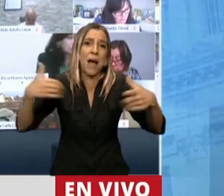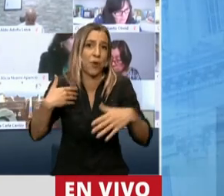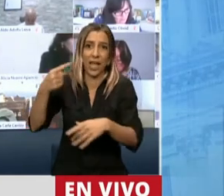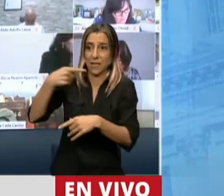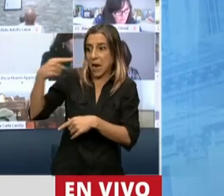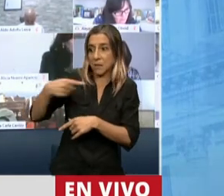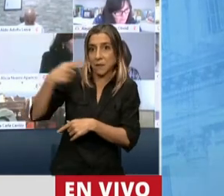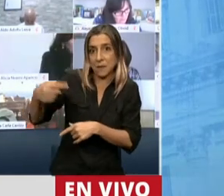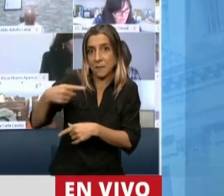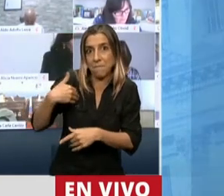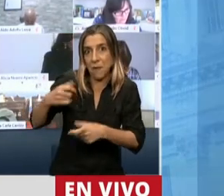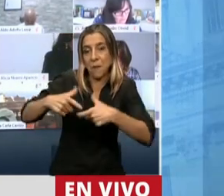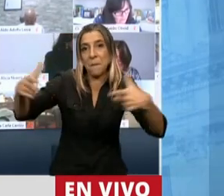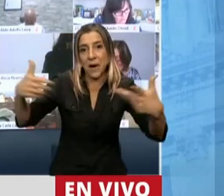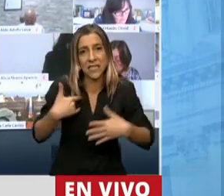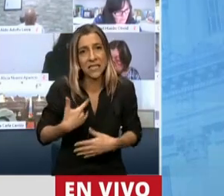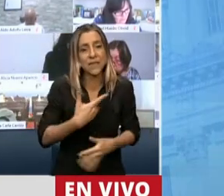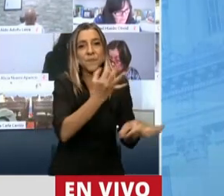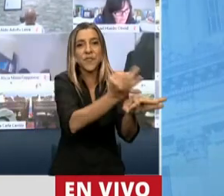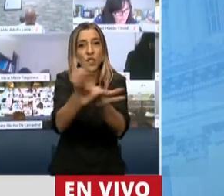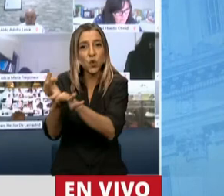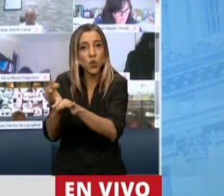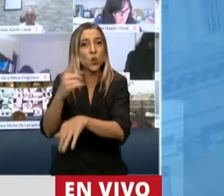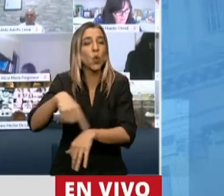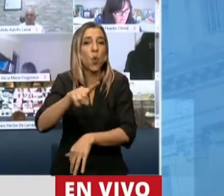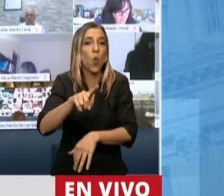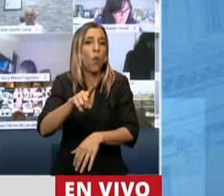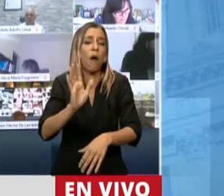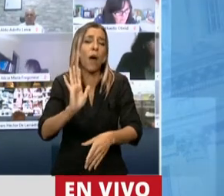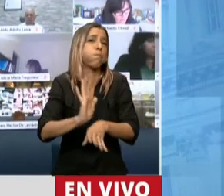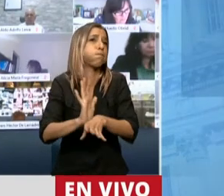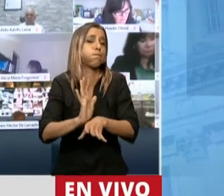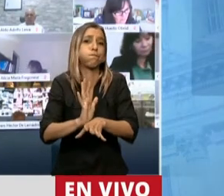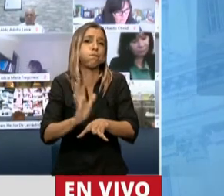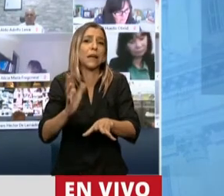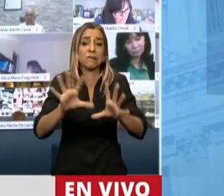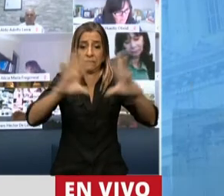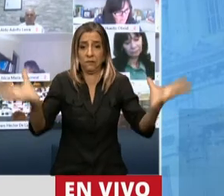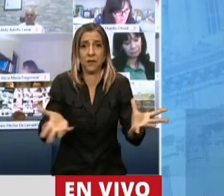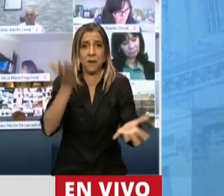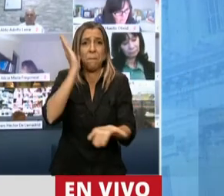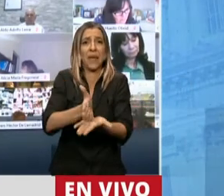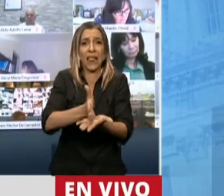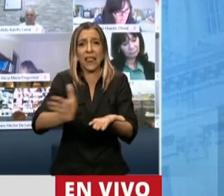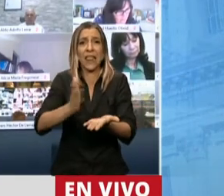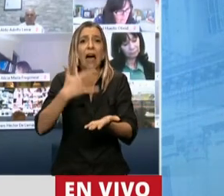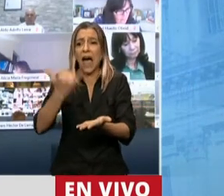Sabemos que solo la mitad de las escuelas tiene conectividad diaria con sus estudiantes.